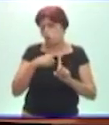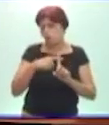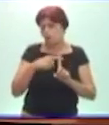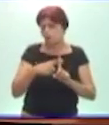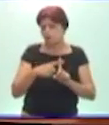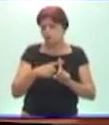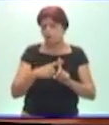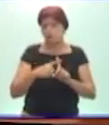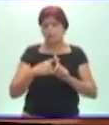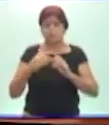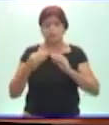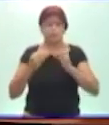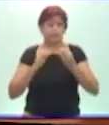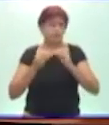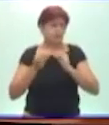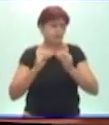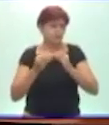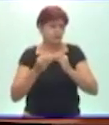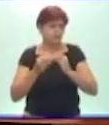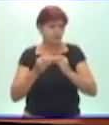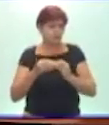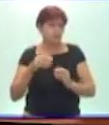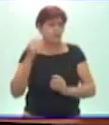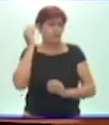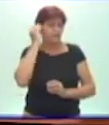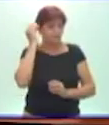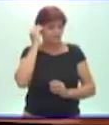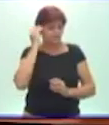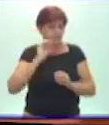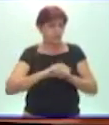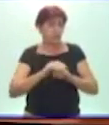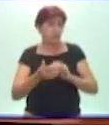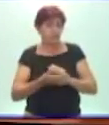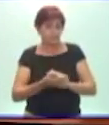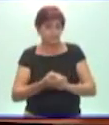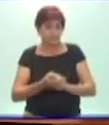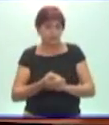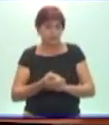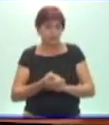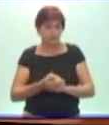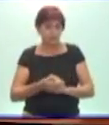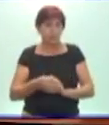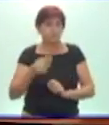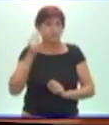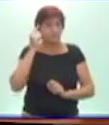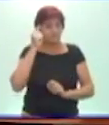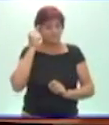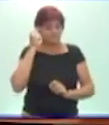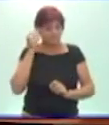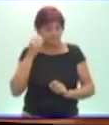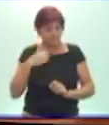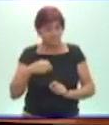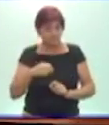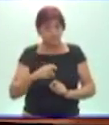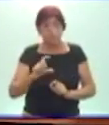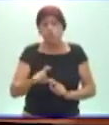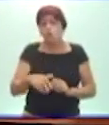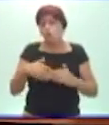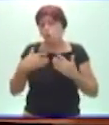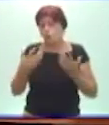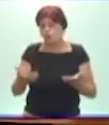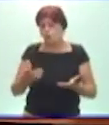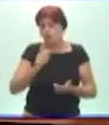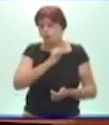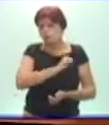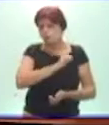intercambio, en ese aprendizaje que nosotros tengamos con el hermano tenemos que tener en cuenta y tenemos que revelar cuáles han sido sus